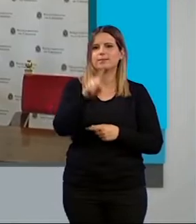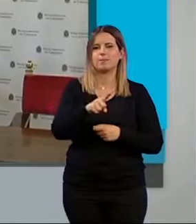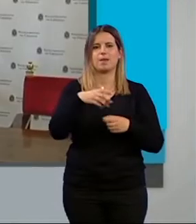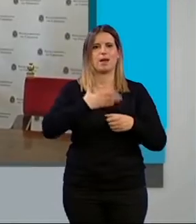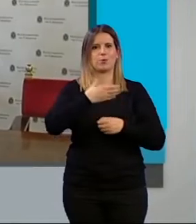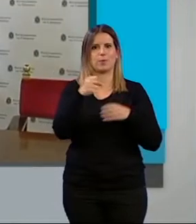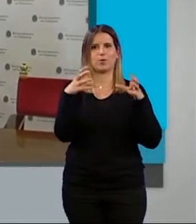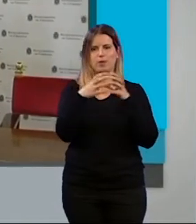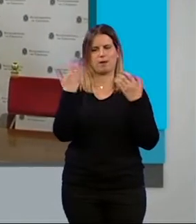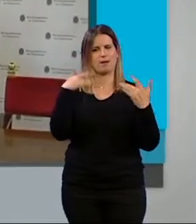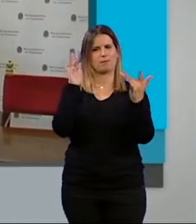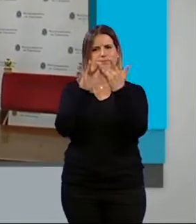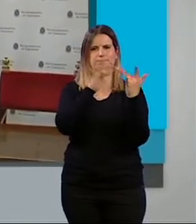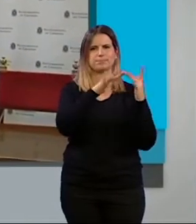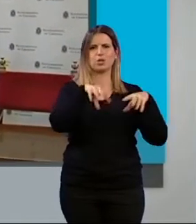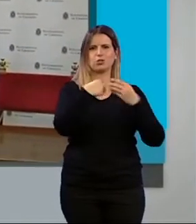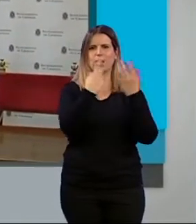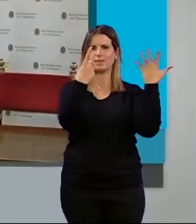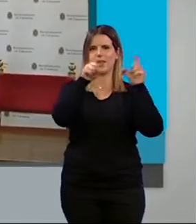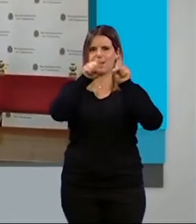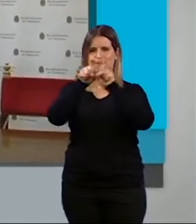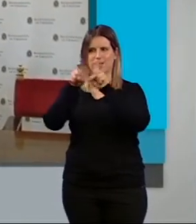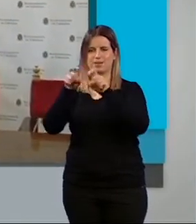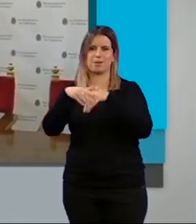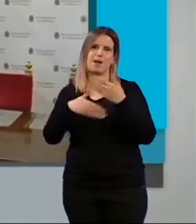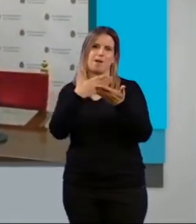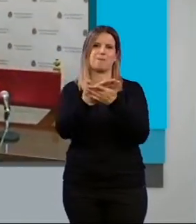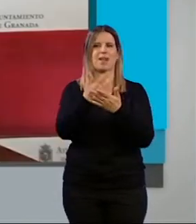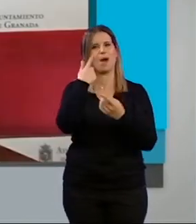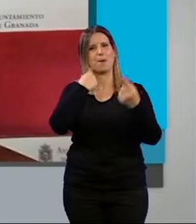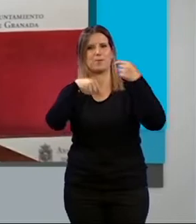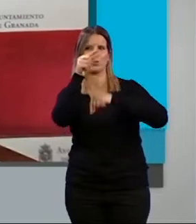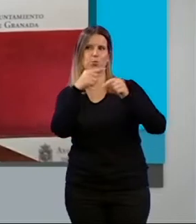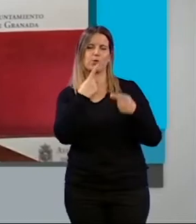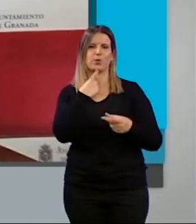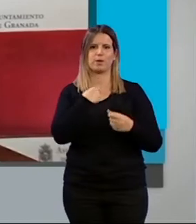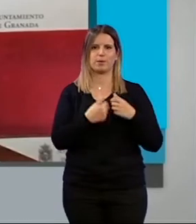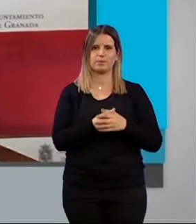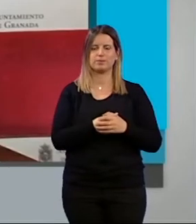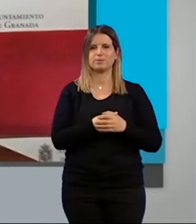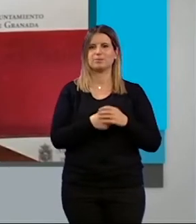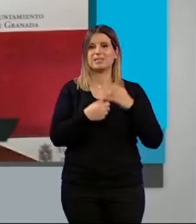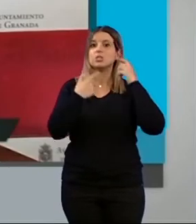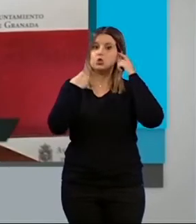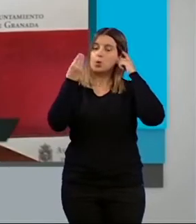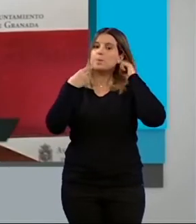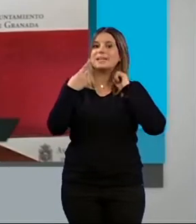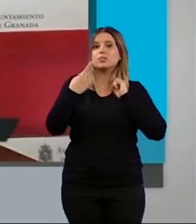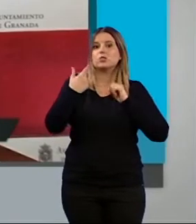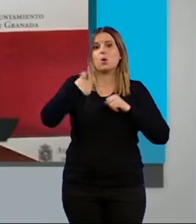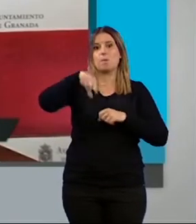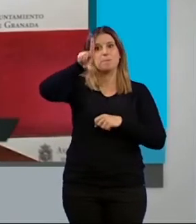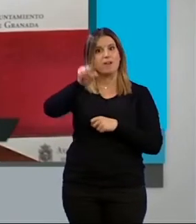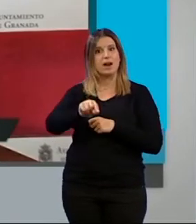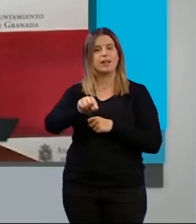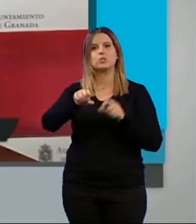consistorio ha contactado ya con seis empresas para pedirles una estructura de costes. Sale más barato lo que ofrecen